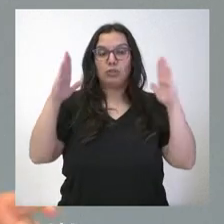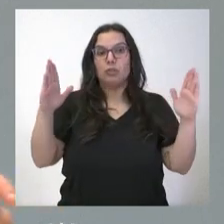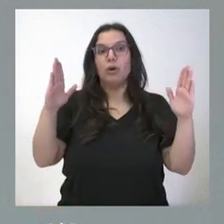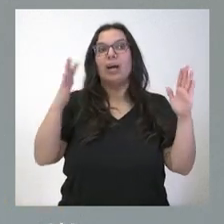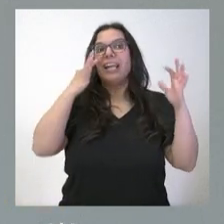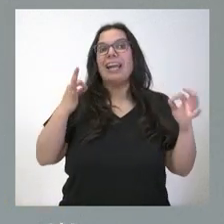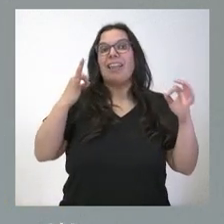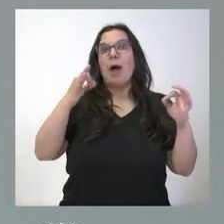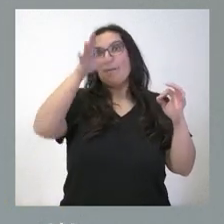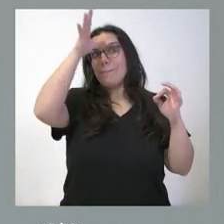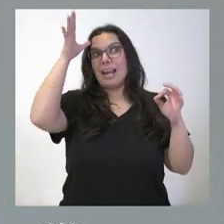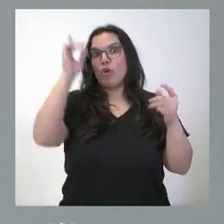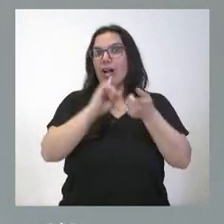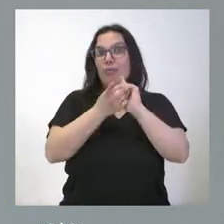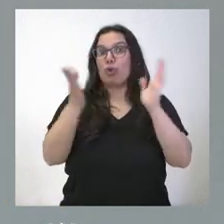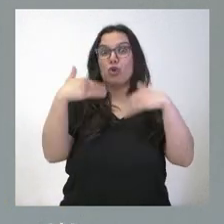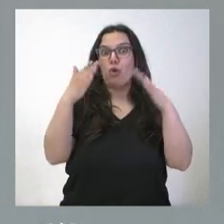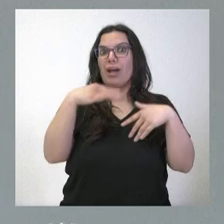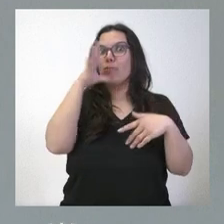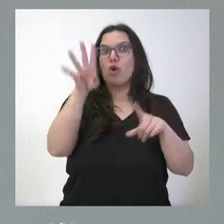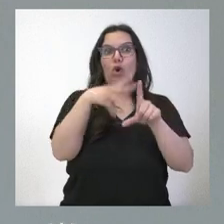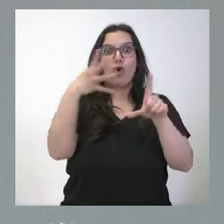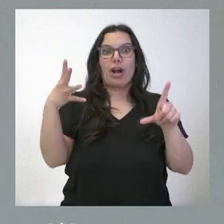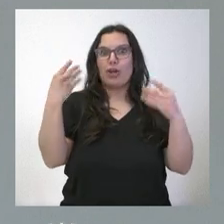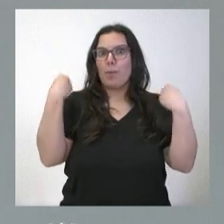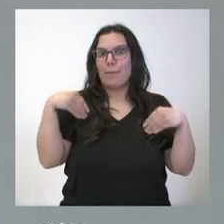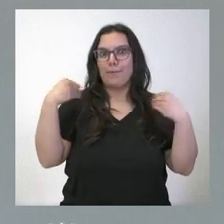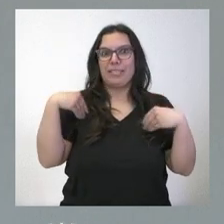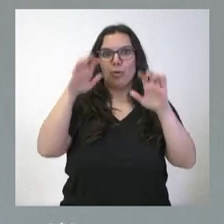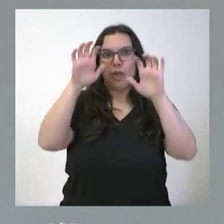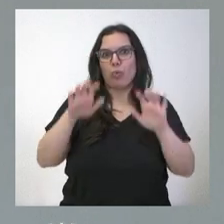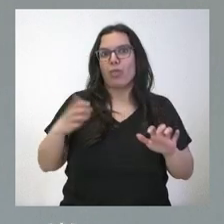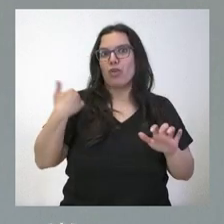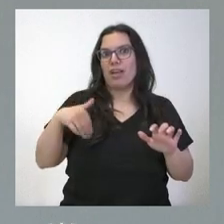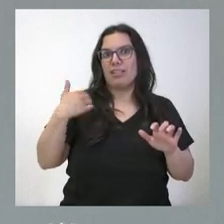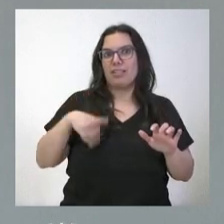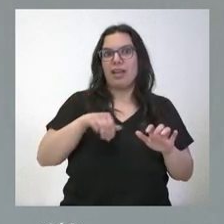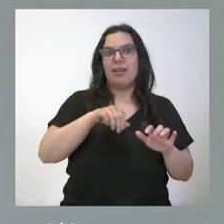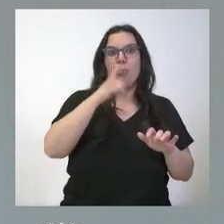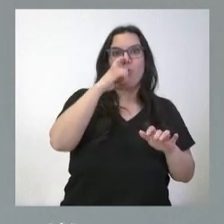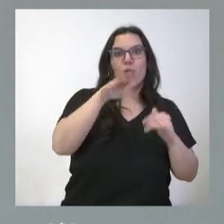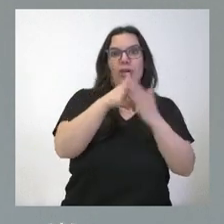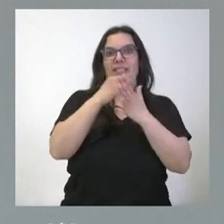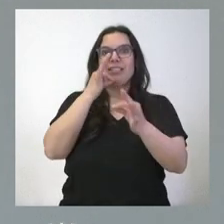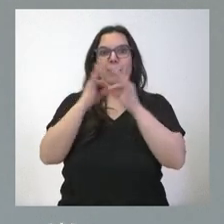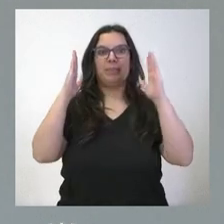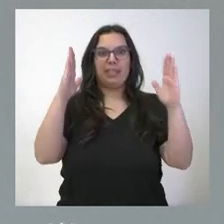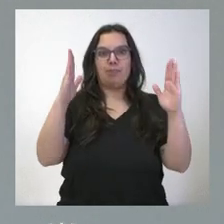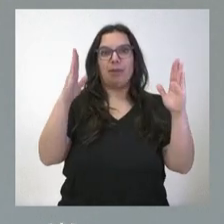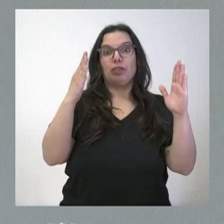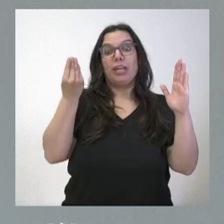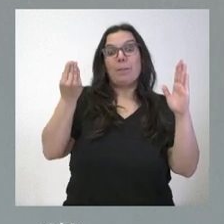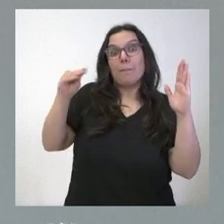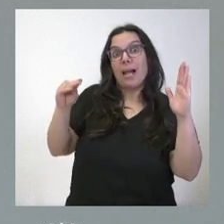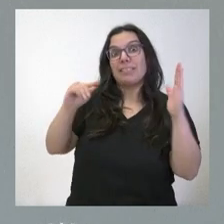último trimestre porque lo relativo a los cuatro meses entre el 1 de junio y el 30 de septiembre ya se venían realizando con 35 horas